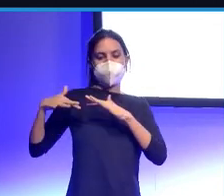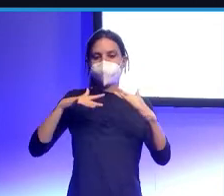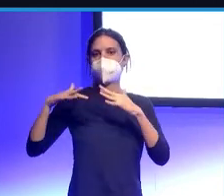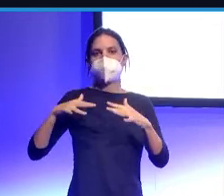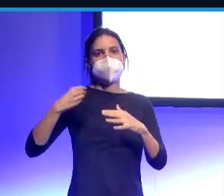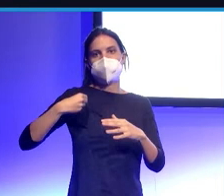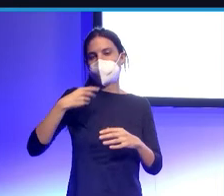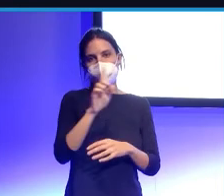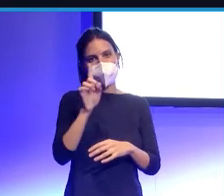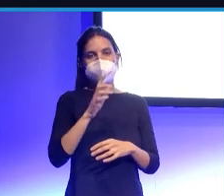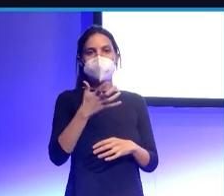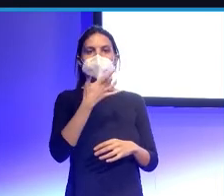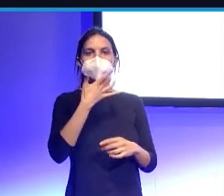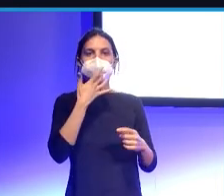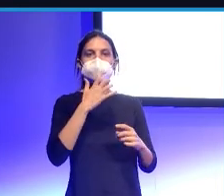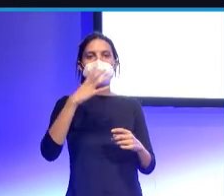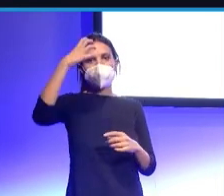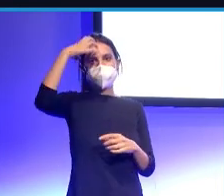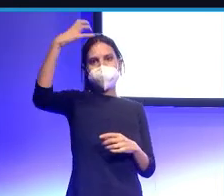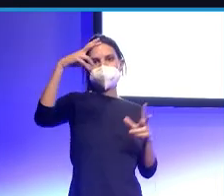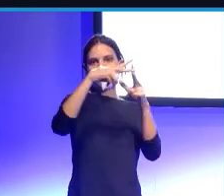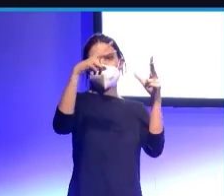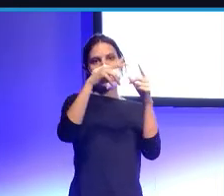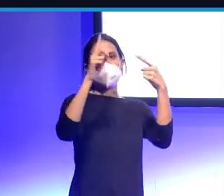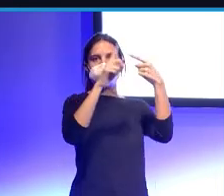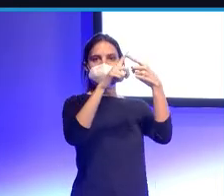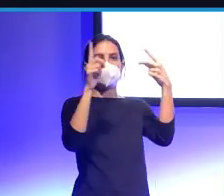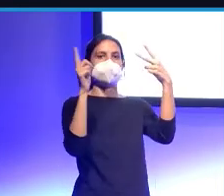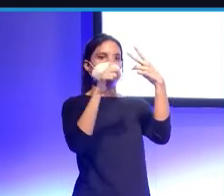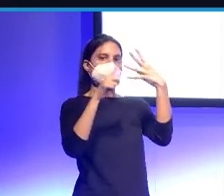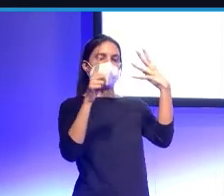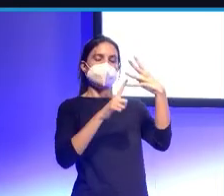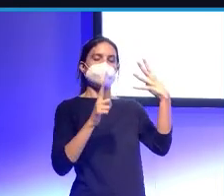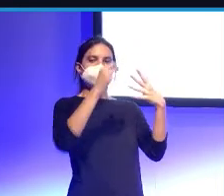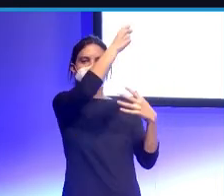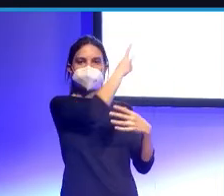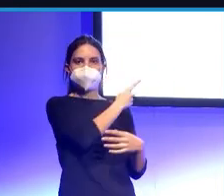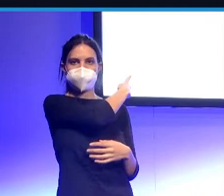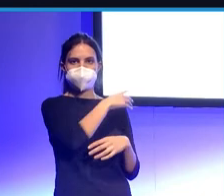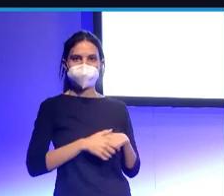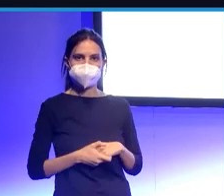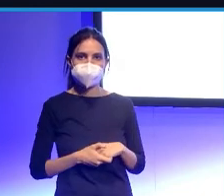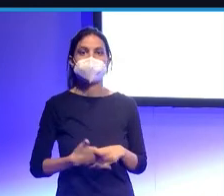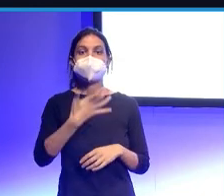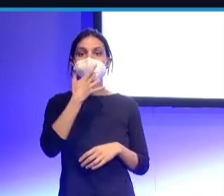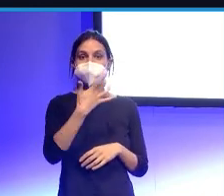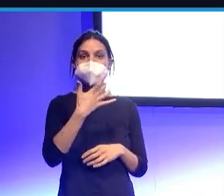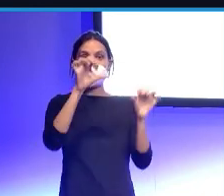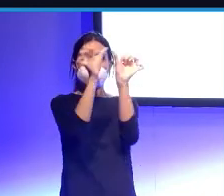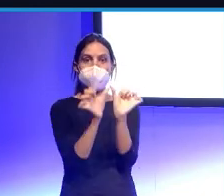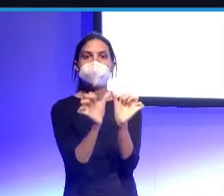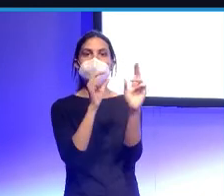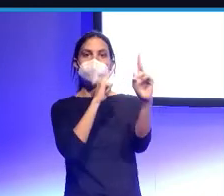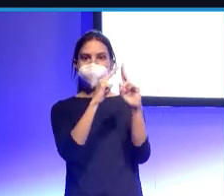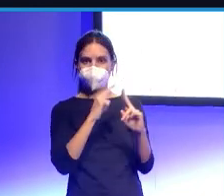la Real Sociedad de esta Primera, Madrid Segundo, Sevilla Tercero, Atleti Cuarto y Quinto Betis, ¿vale? Bueno, pues si cogemos nuestro modelo de datos